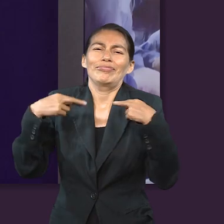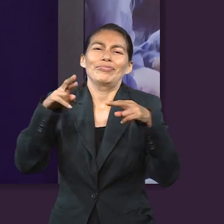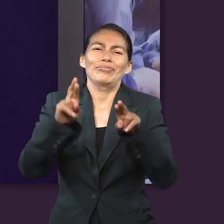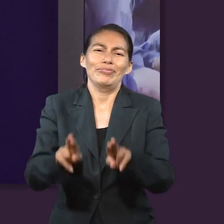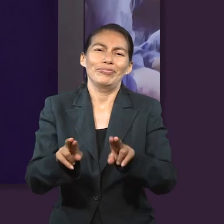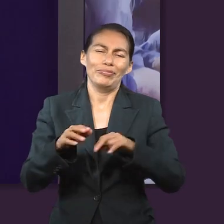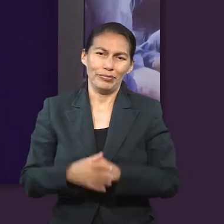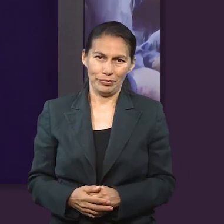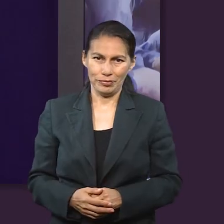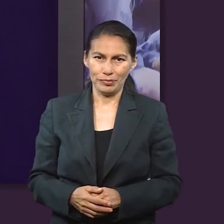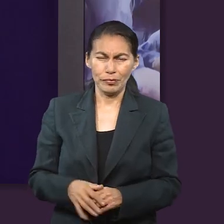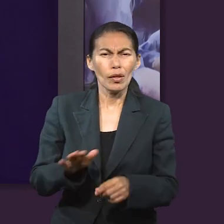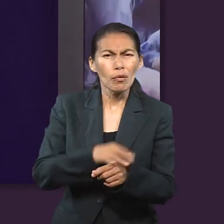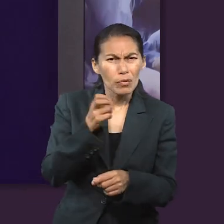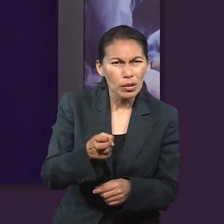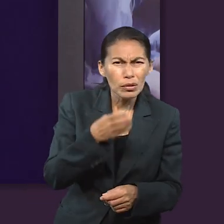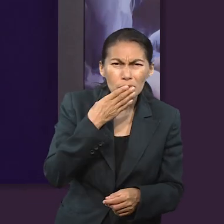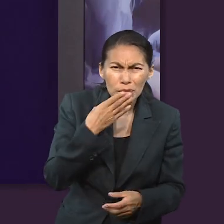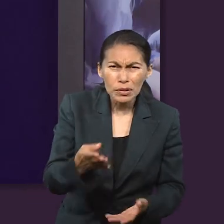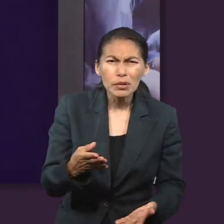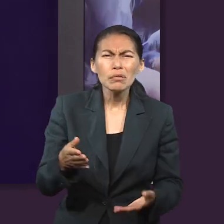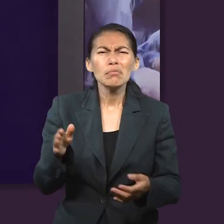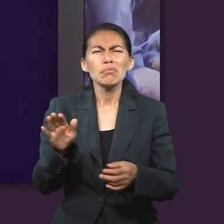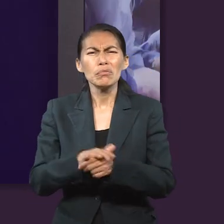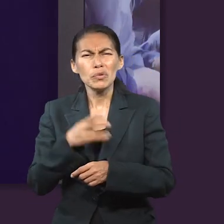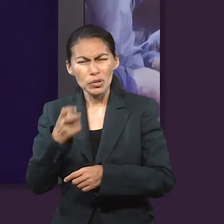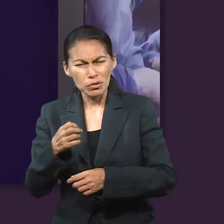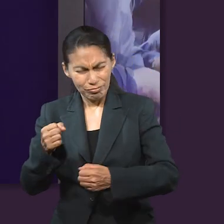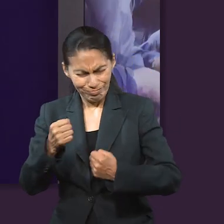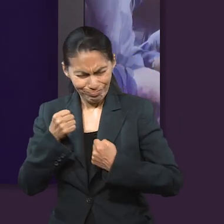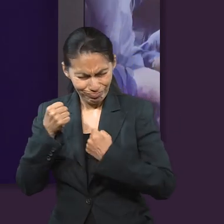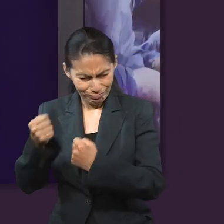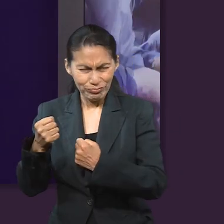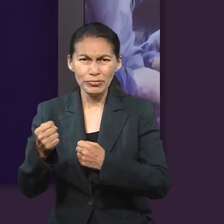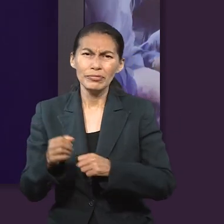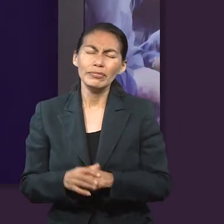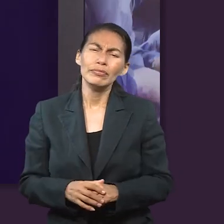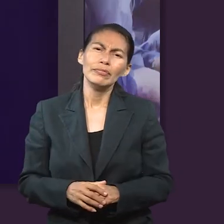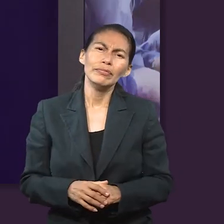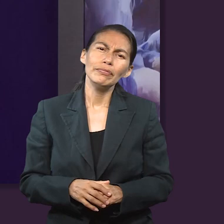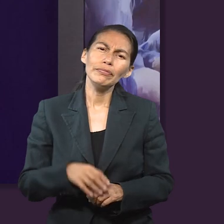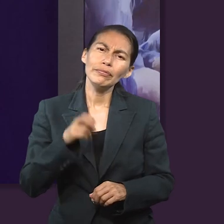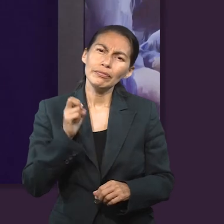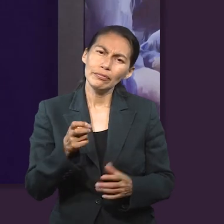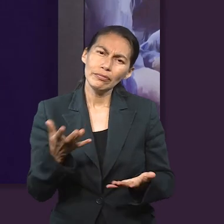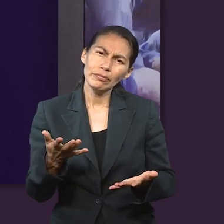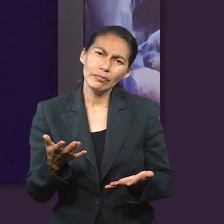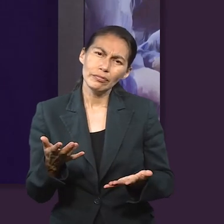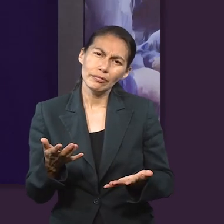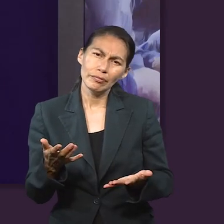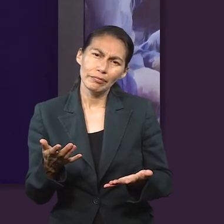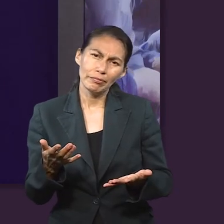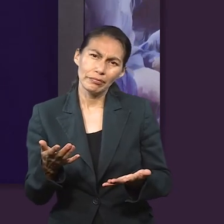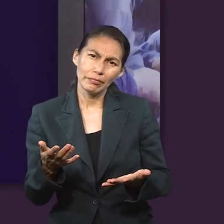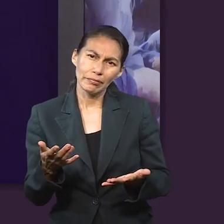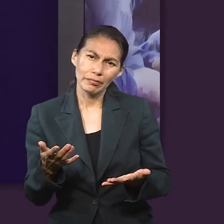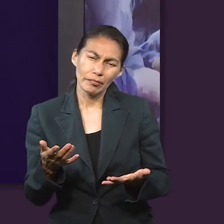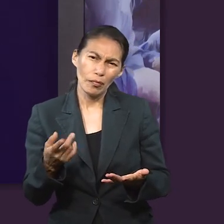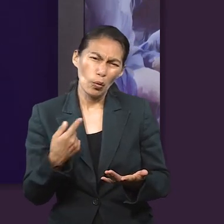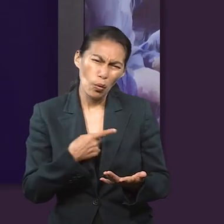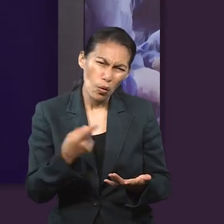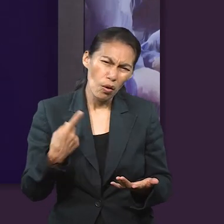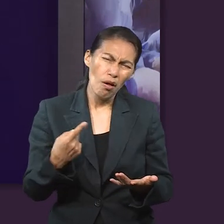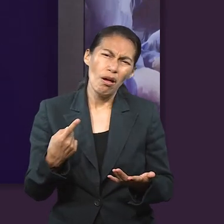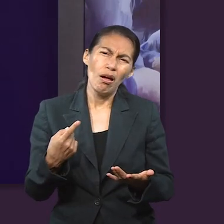nosotros representamos, ¿no? Y por eso estamos bien y por eso somos tan sólidos y tan firmes. Entonces,